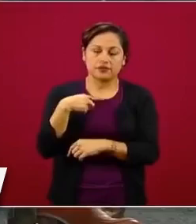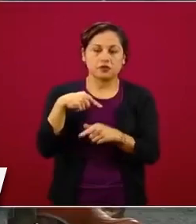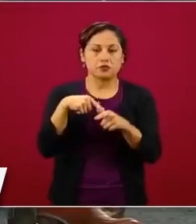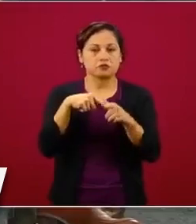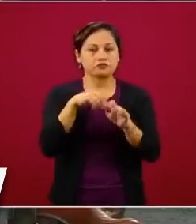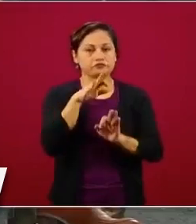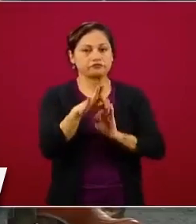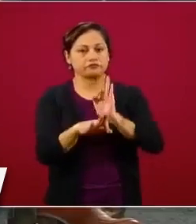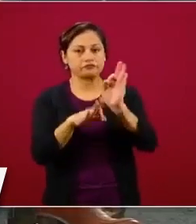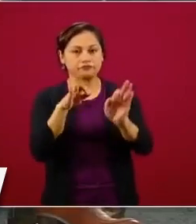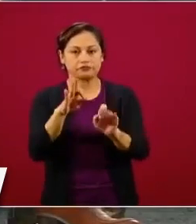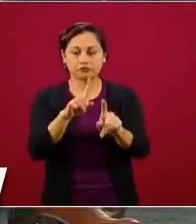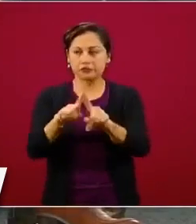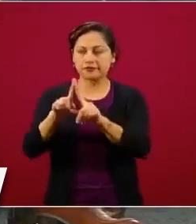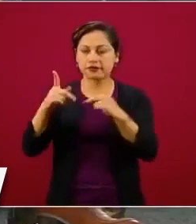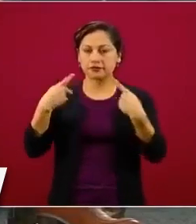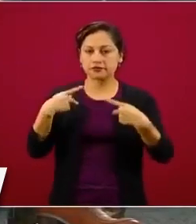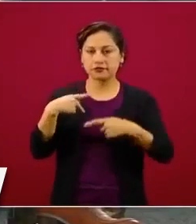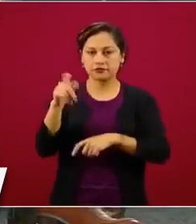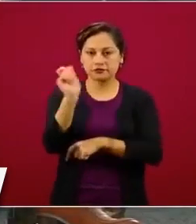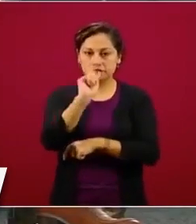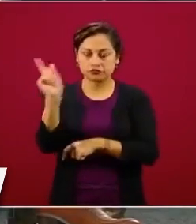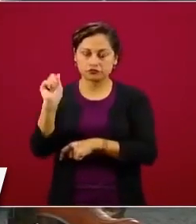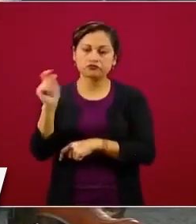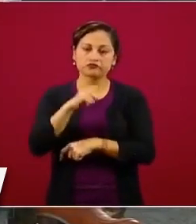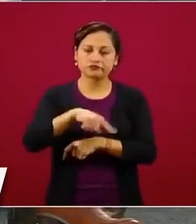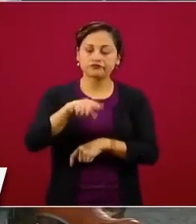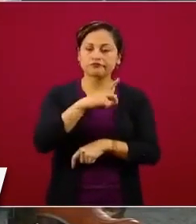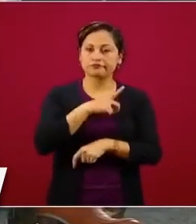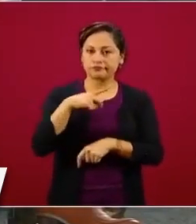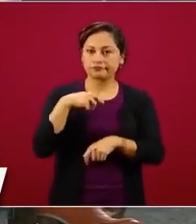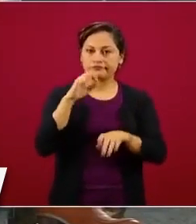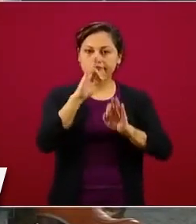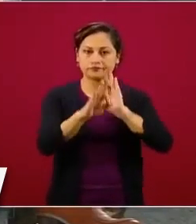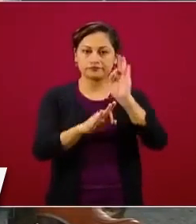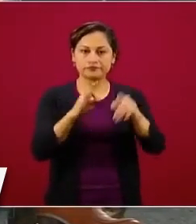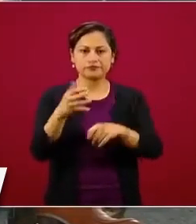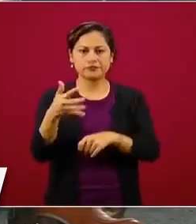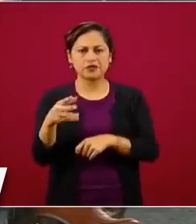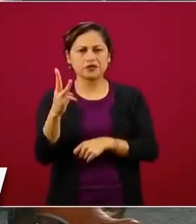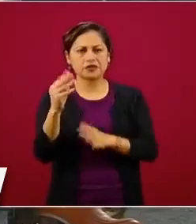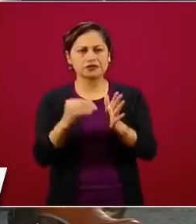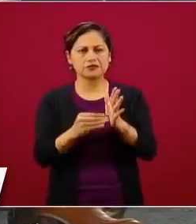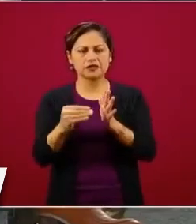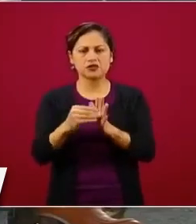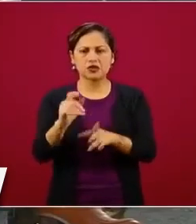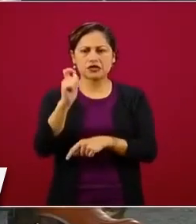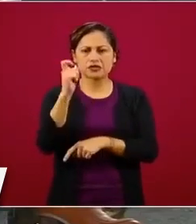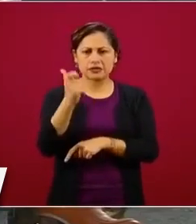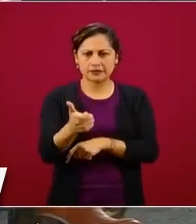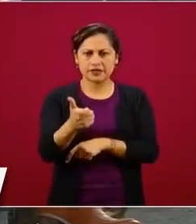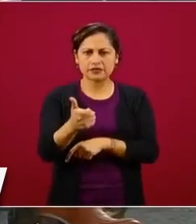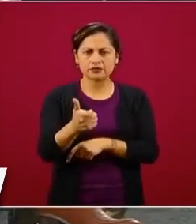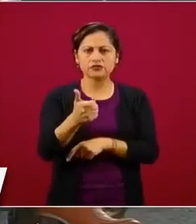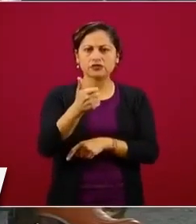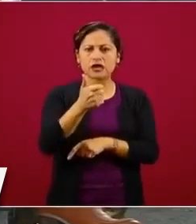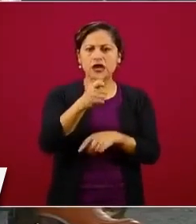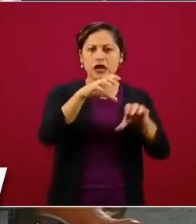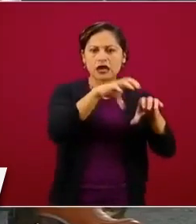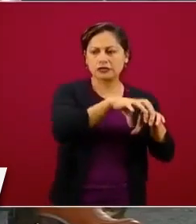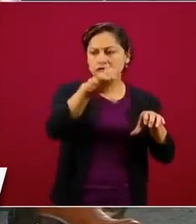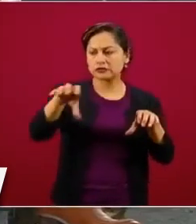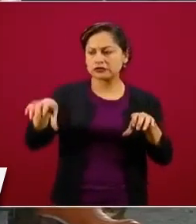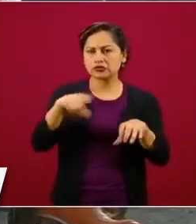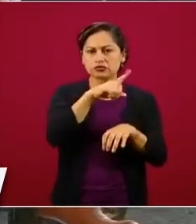atendidos por especialistas. Se calcula que hay alrededor de tres millones de pesos los que gasta cada uno de los zoológicos tan